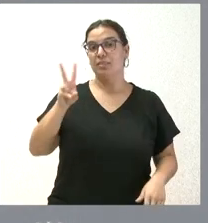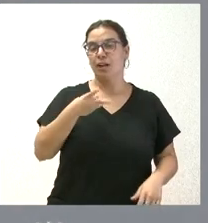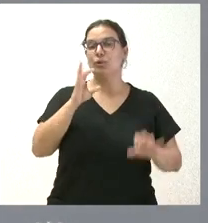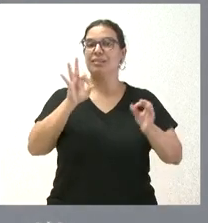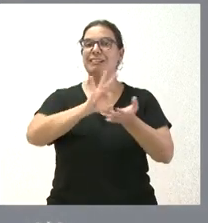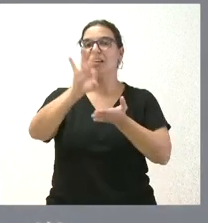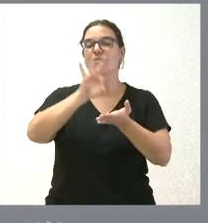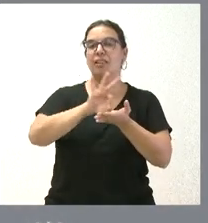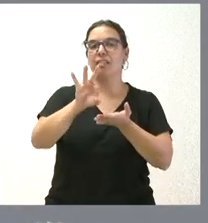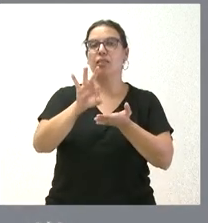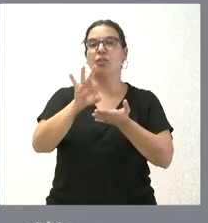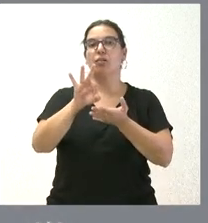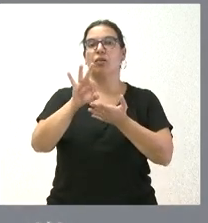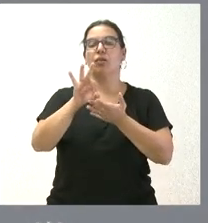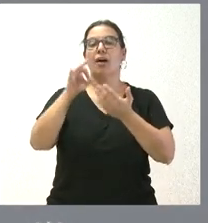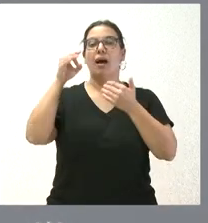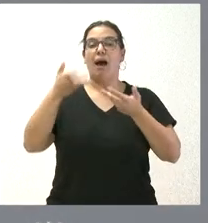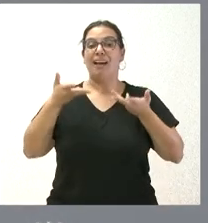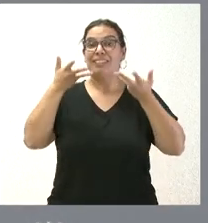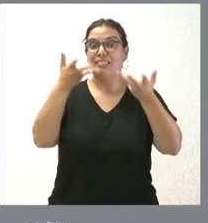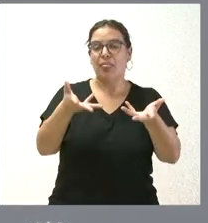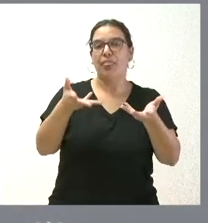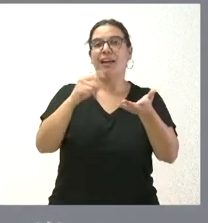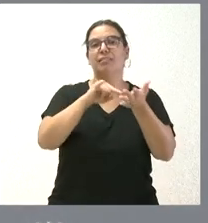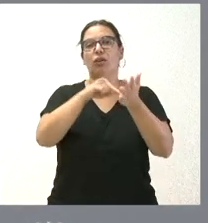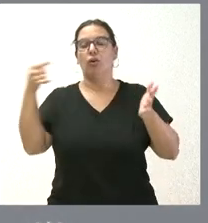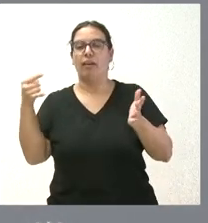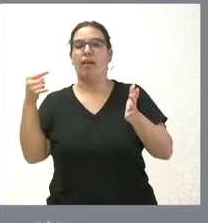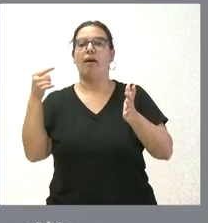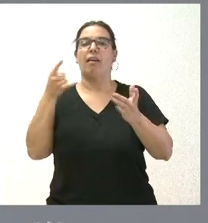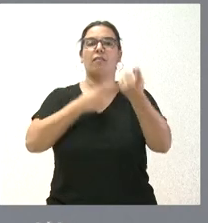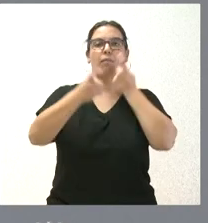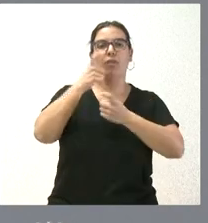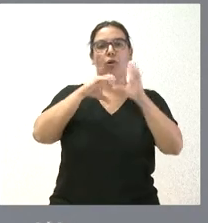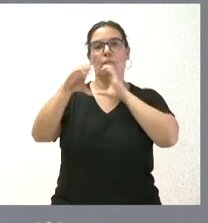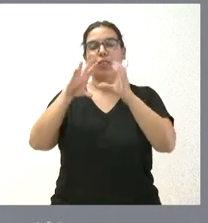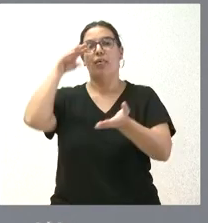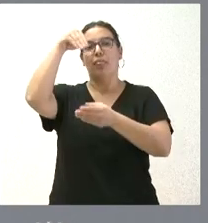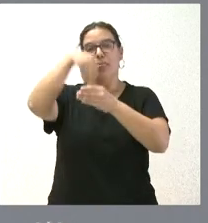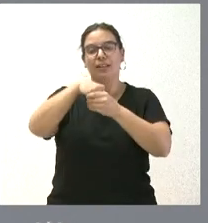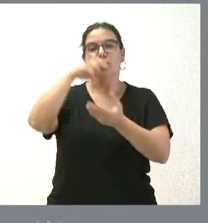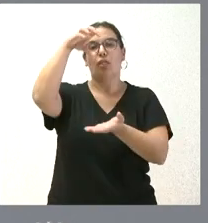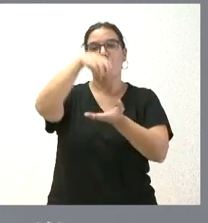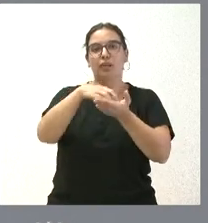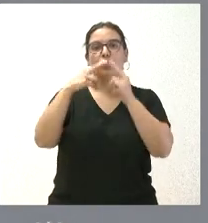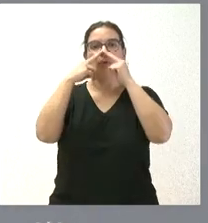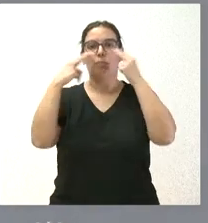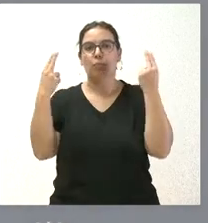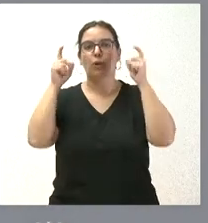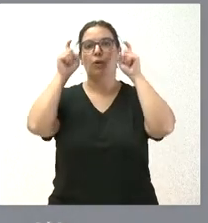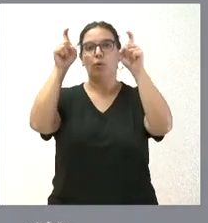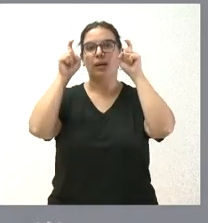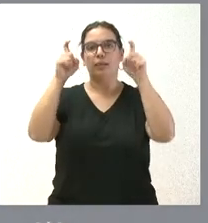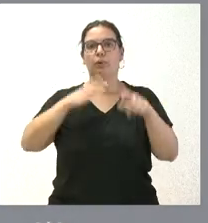de asistencia en tecnologías de la información y comunicación corporativa a los centros públicos educativos de la comunidad.